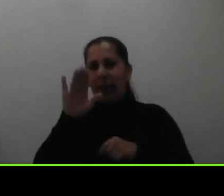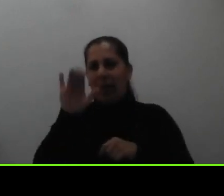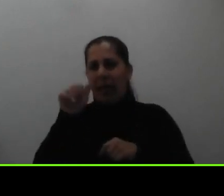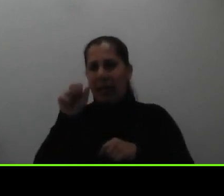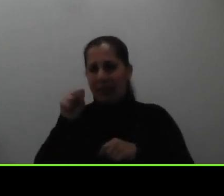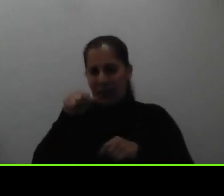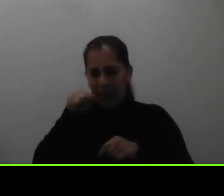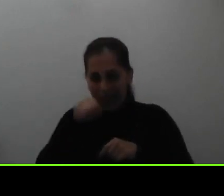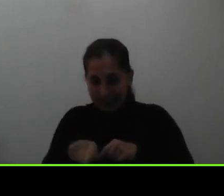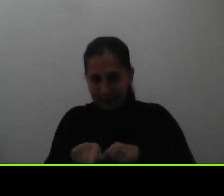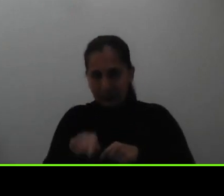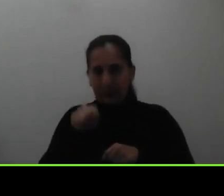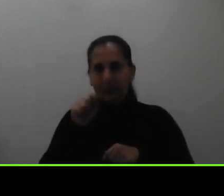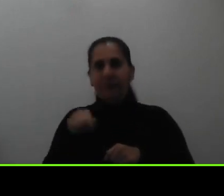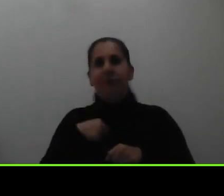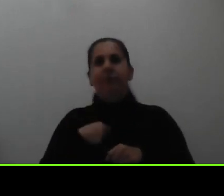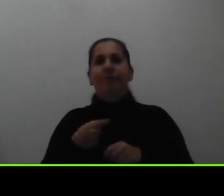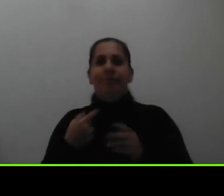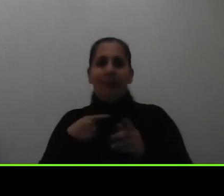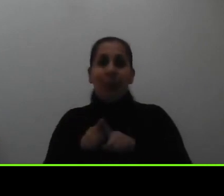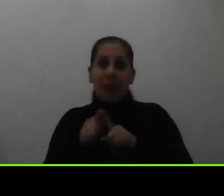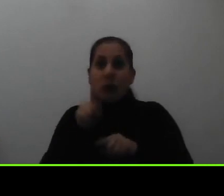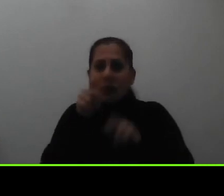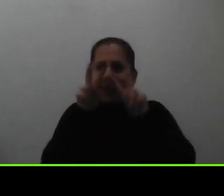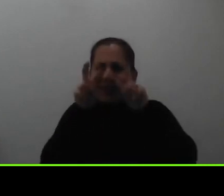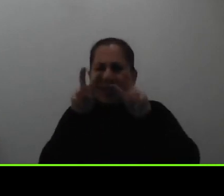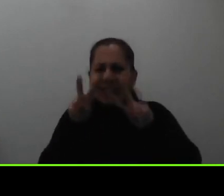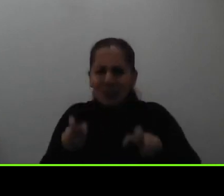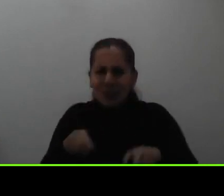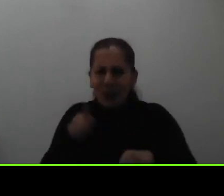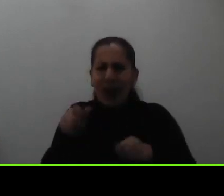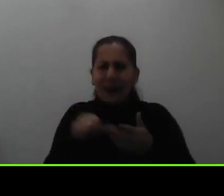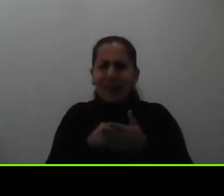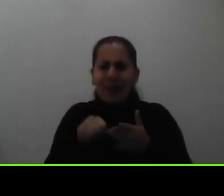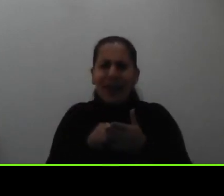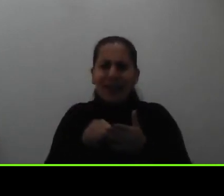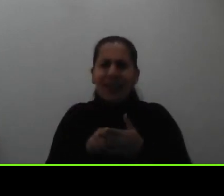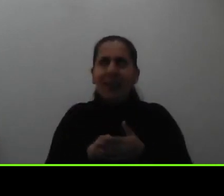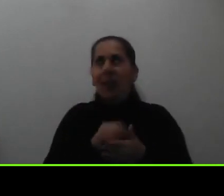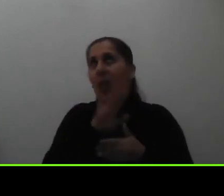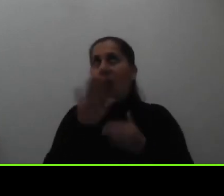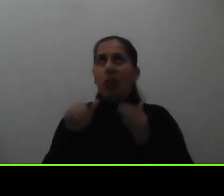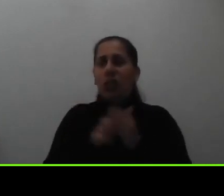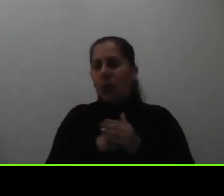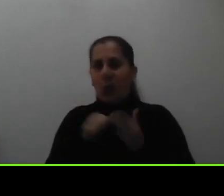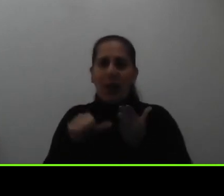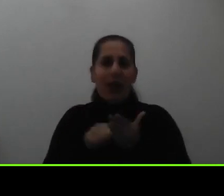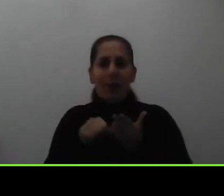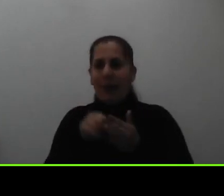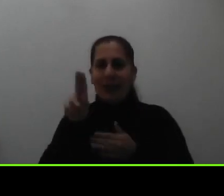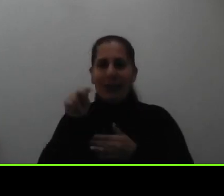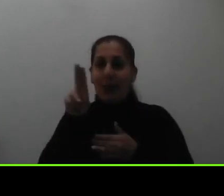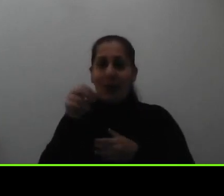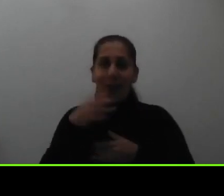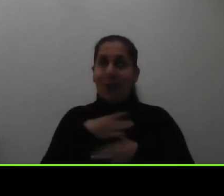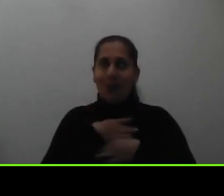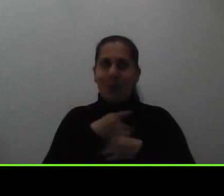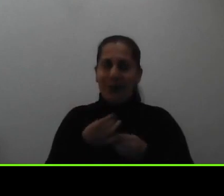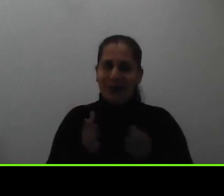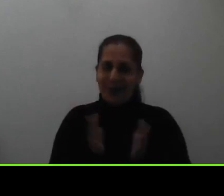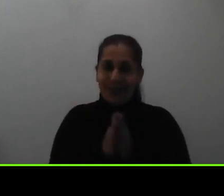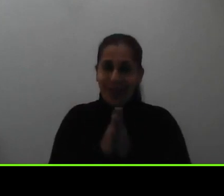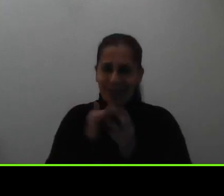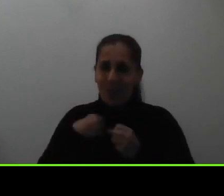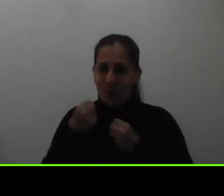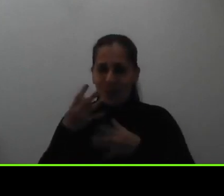además les invito como a explorar la página en la sección de becas bueno en realidad toda la página de UNED es súper interesante tiene muchísima información